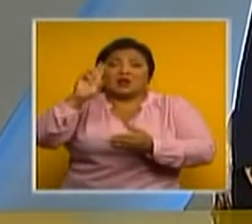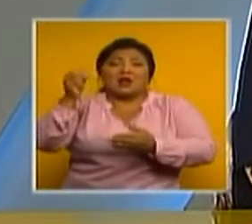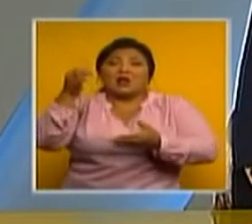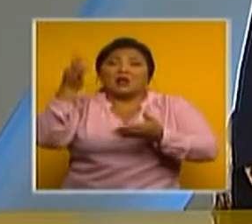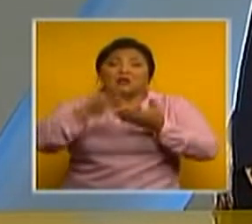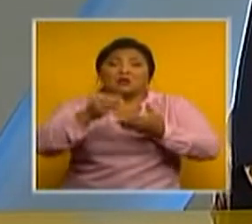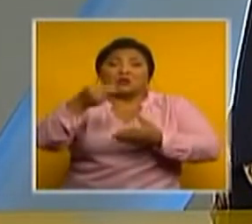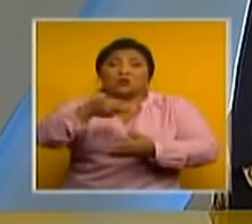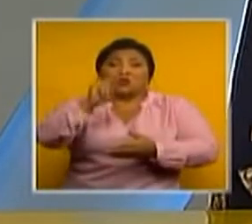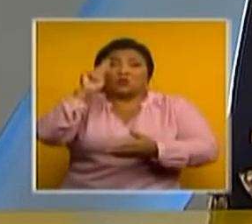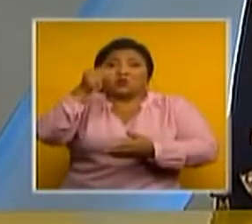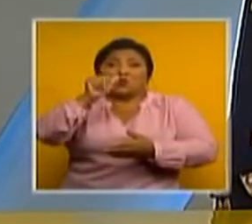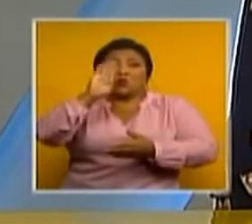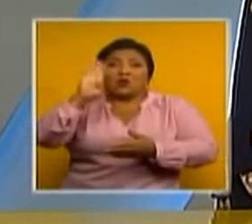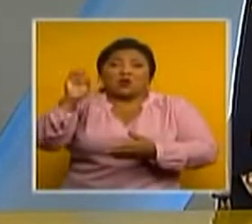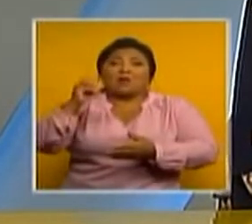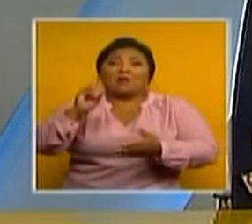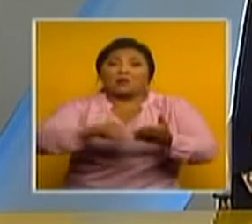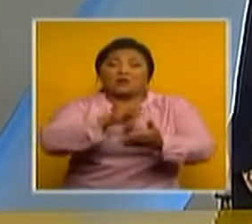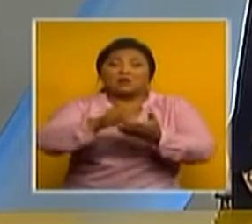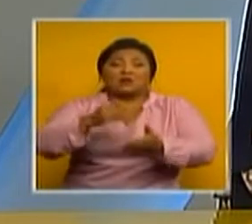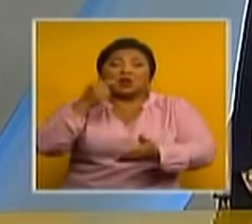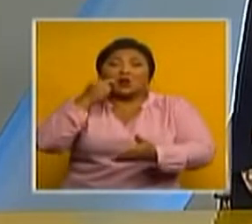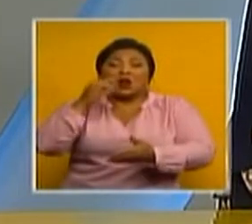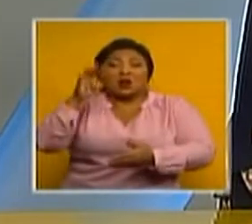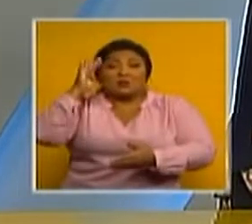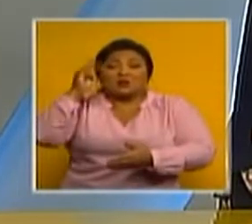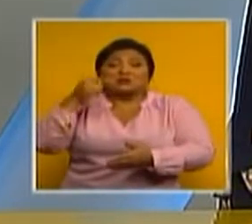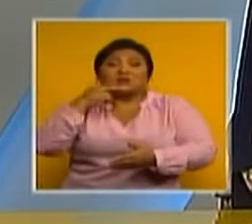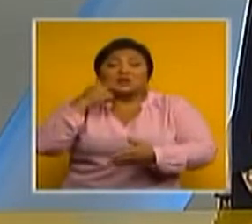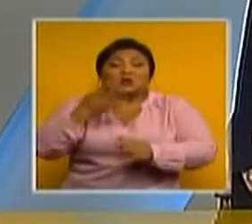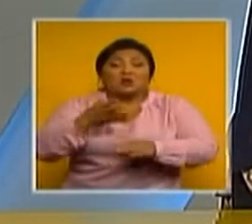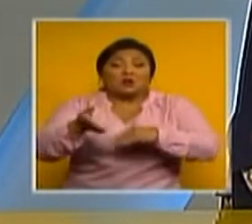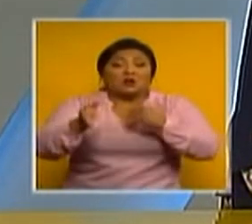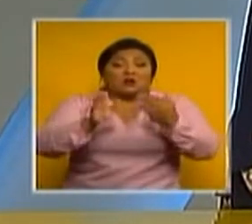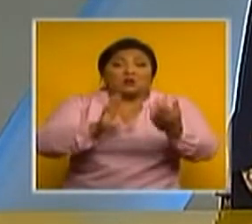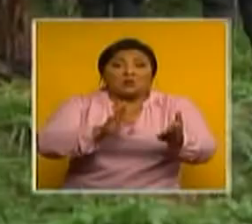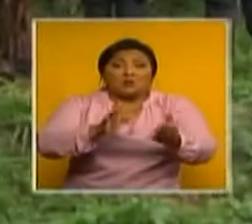provincia de Loro. La policía indica que se trataría de un suicidio.